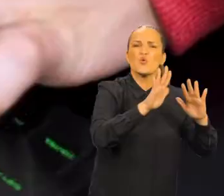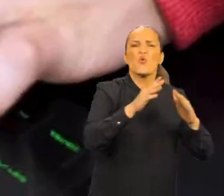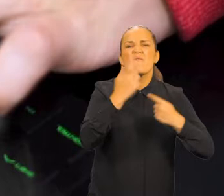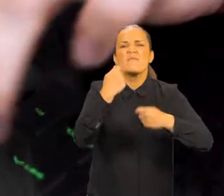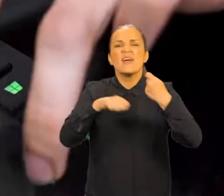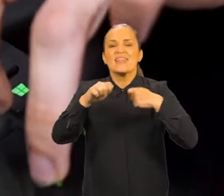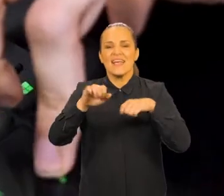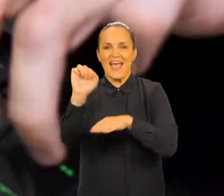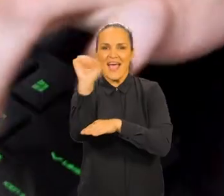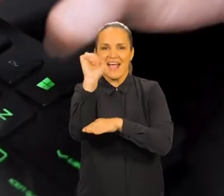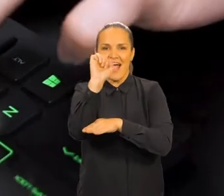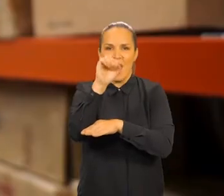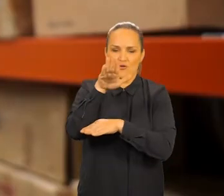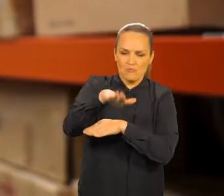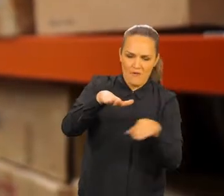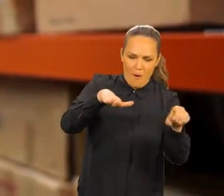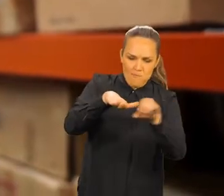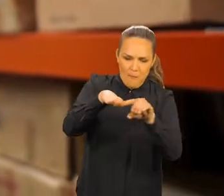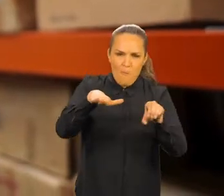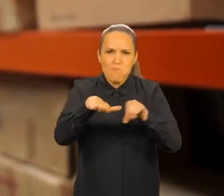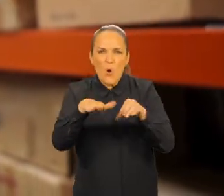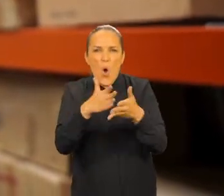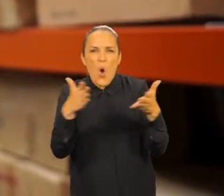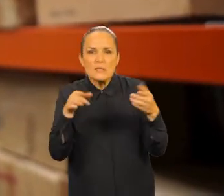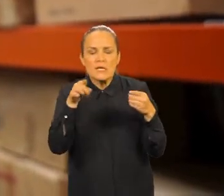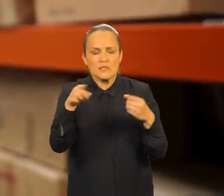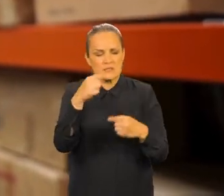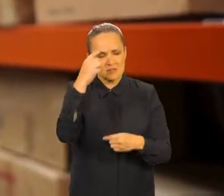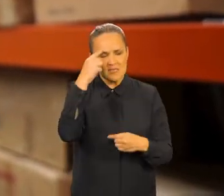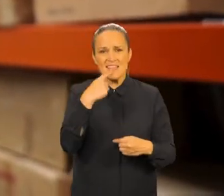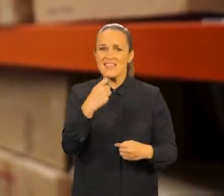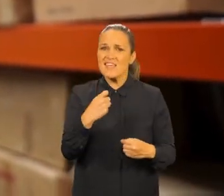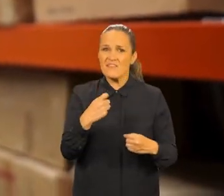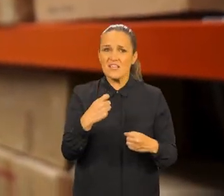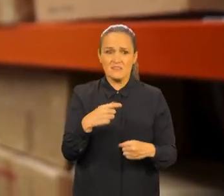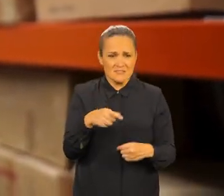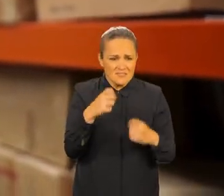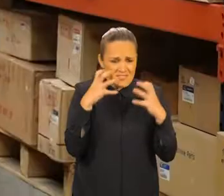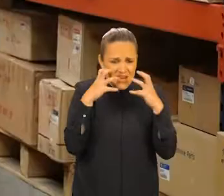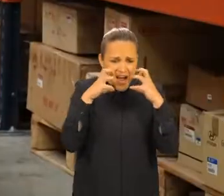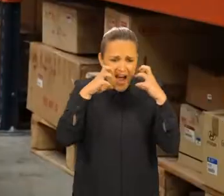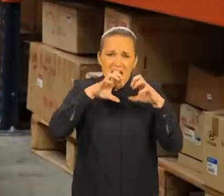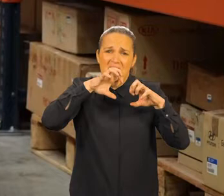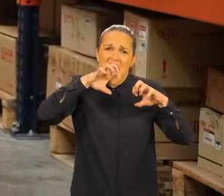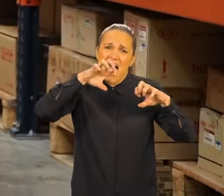En ese momento eran tiempos difíciles, daban ganas de...